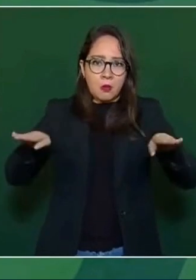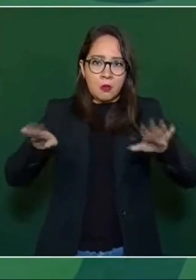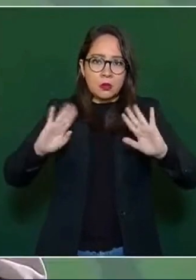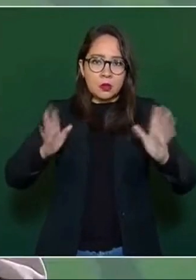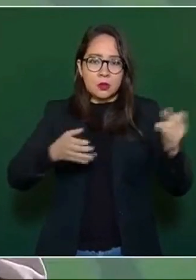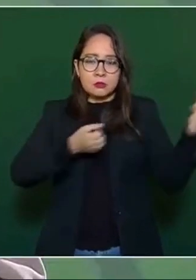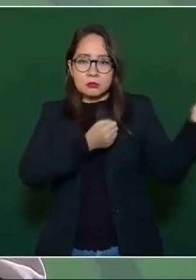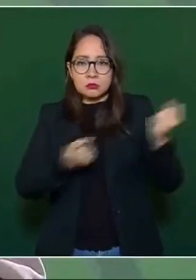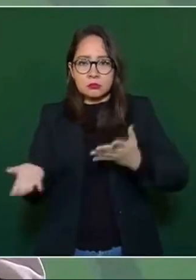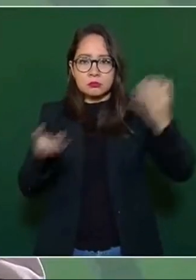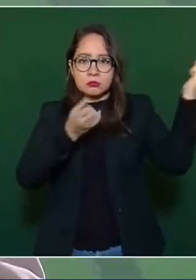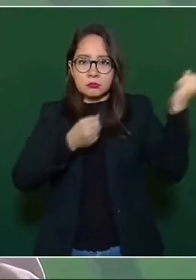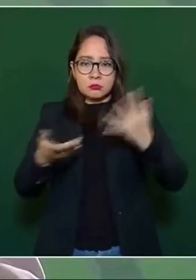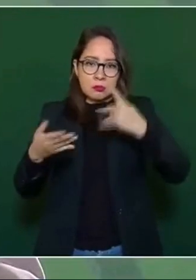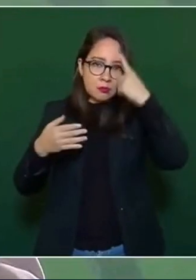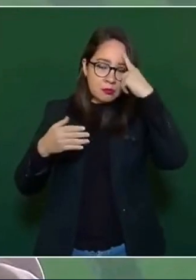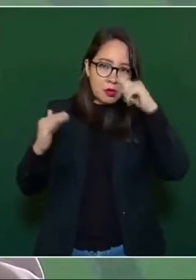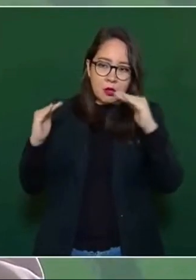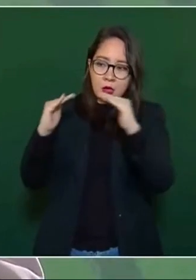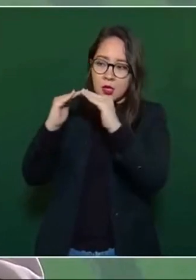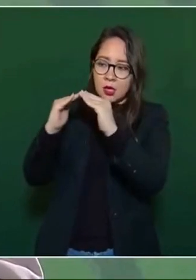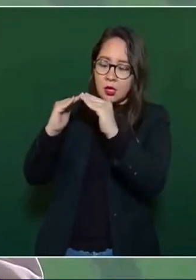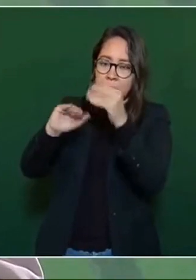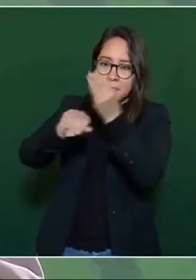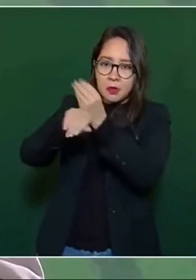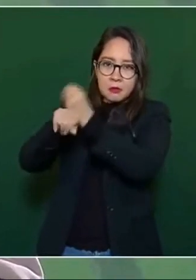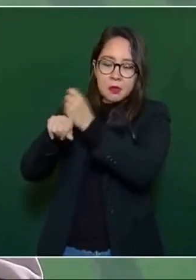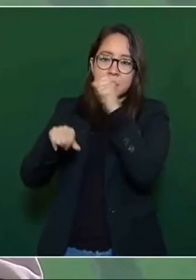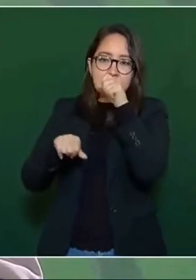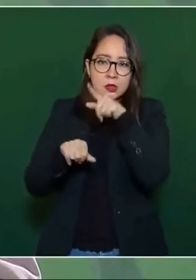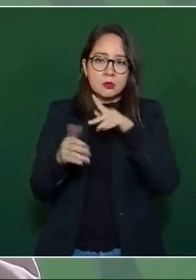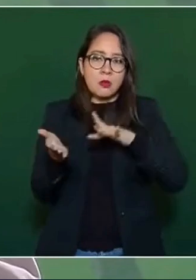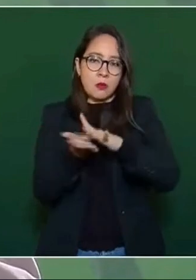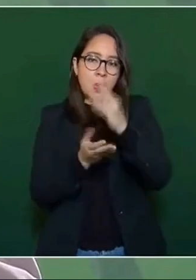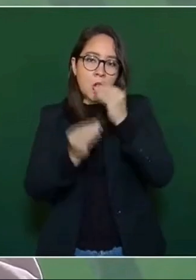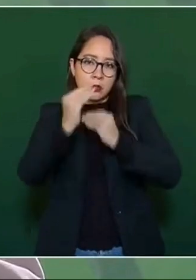llegando el apoyo en despensas,